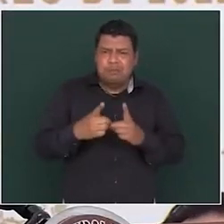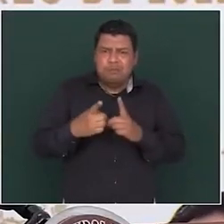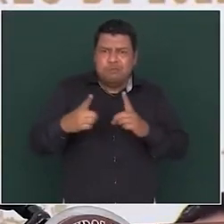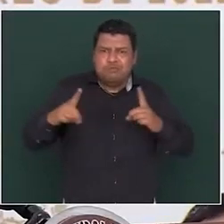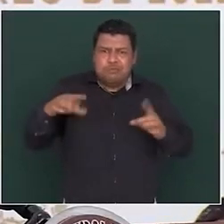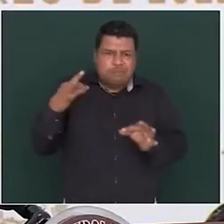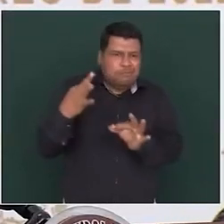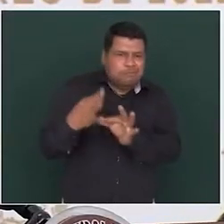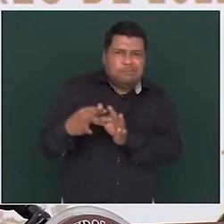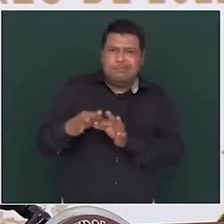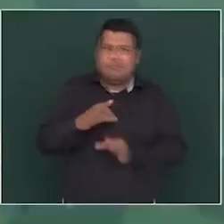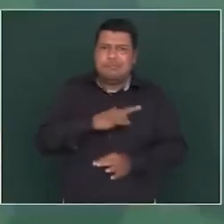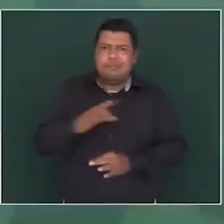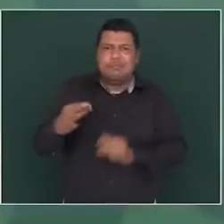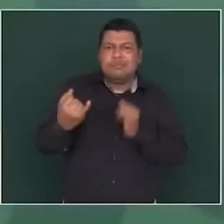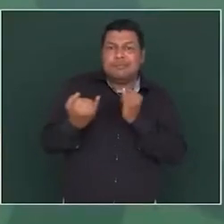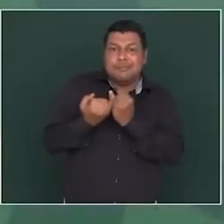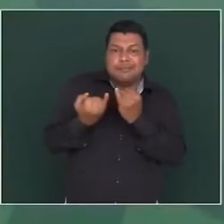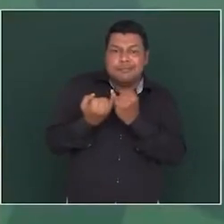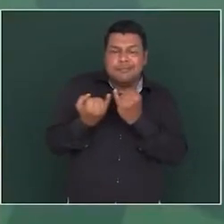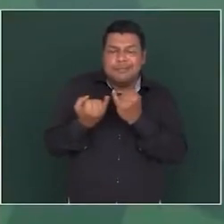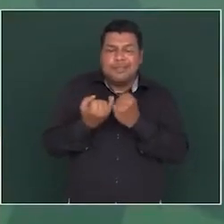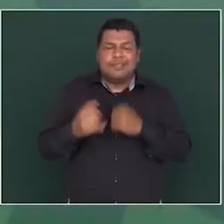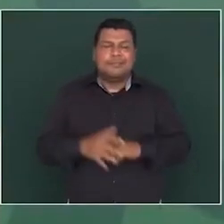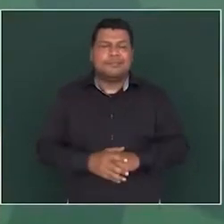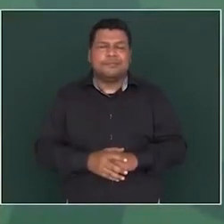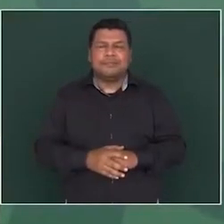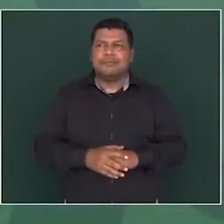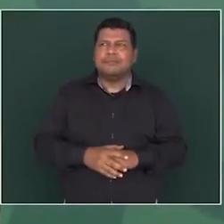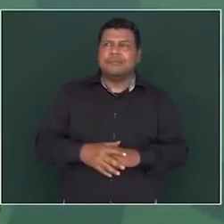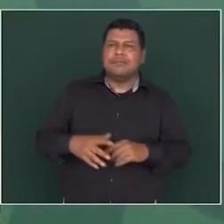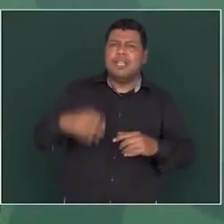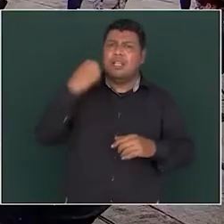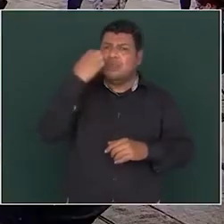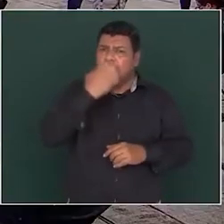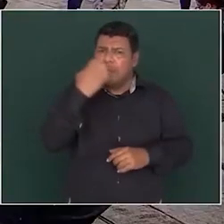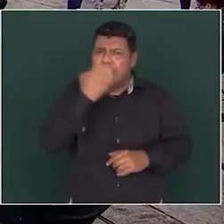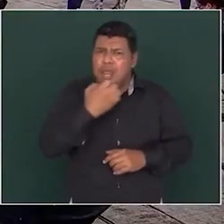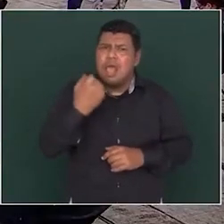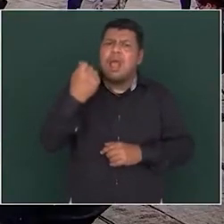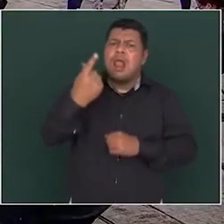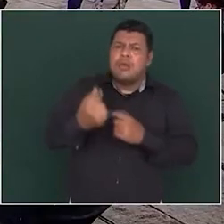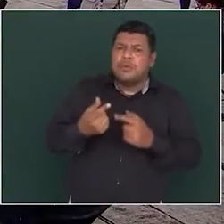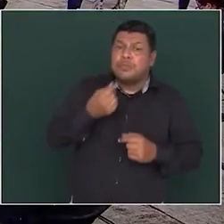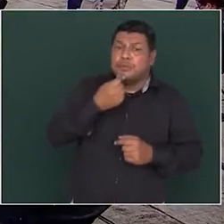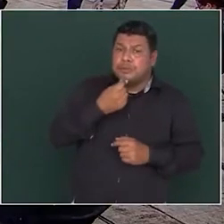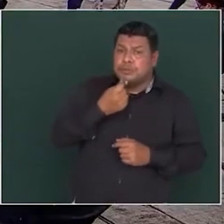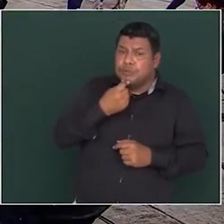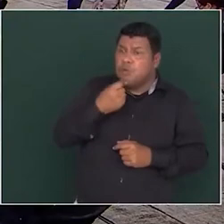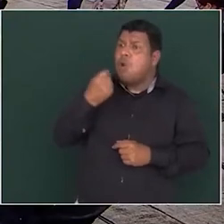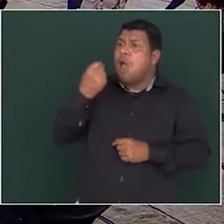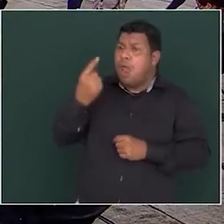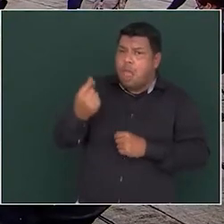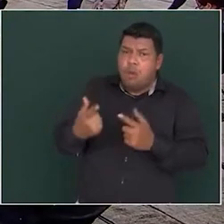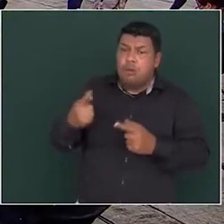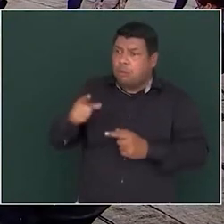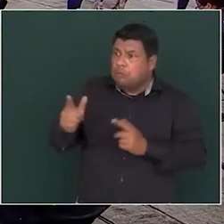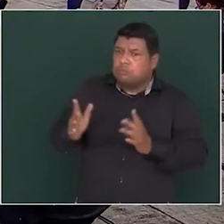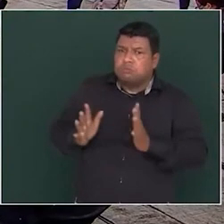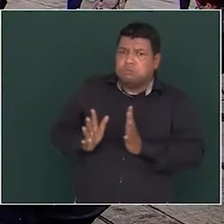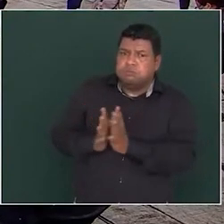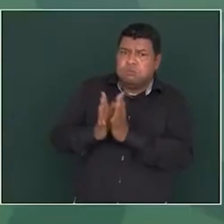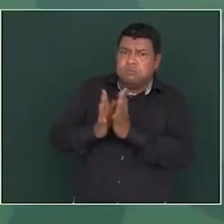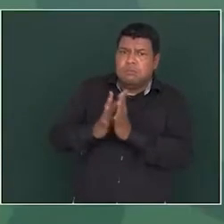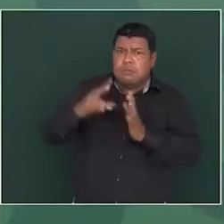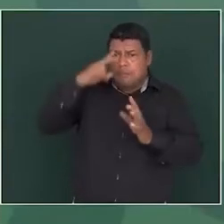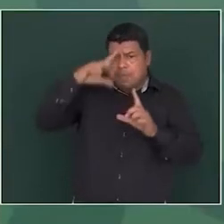tenemos también algunos invitados a algunas escuelas tenemos niños que van a participar van de